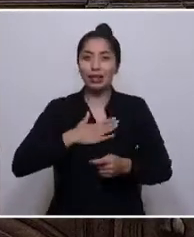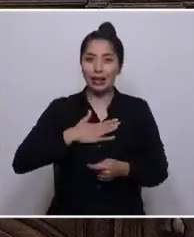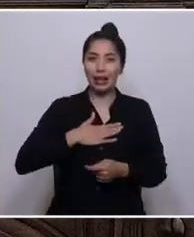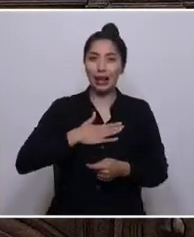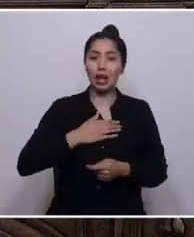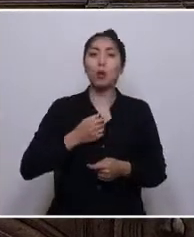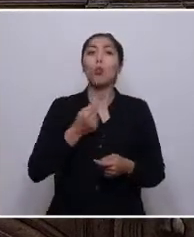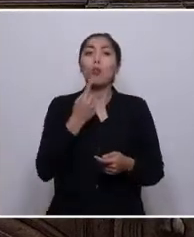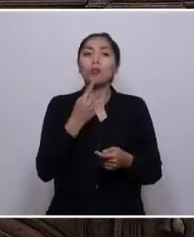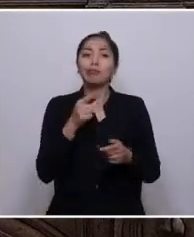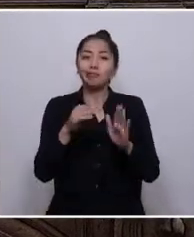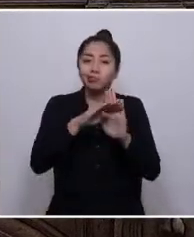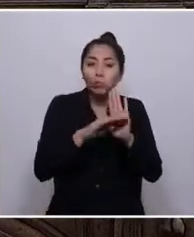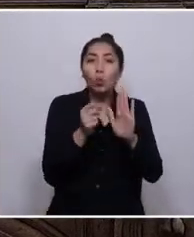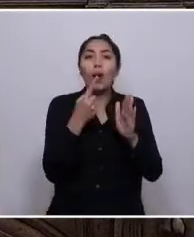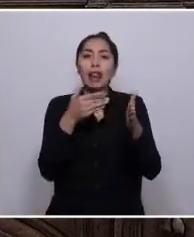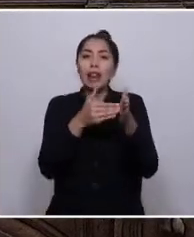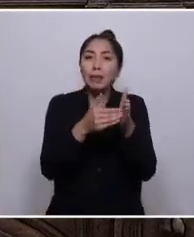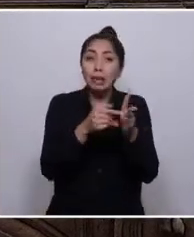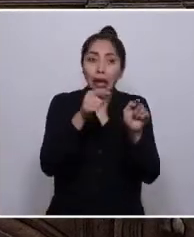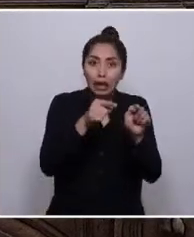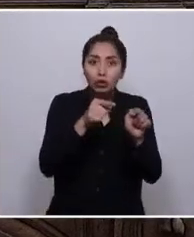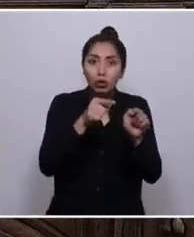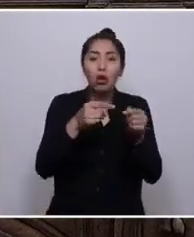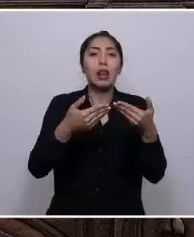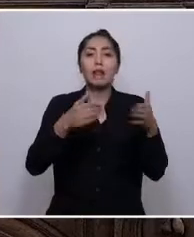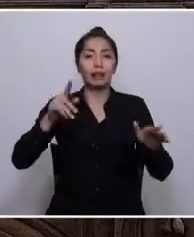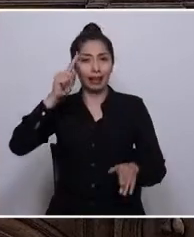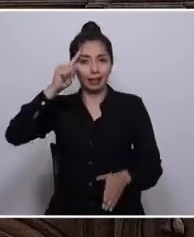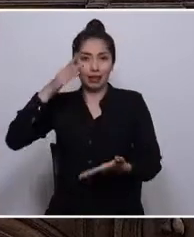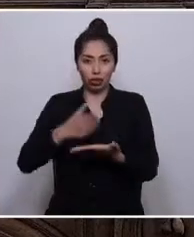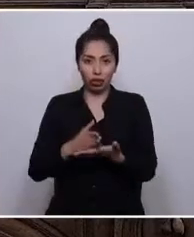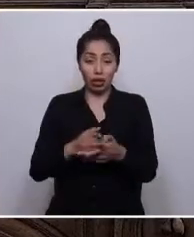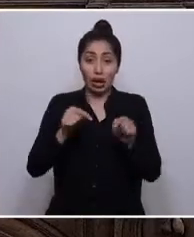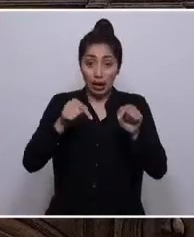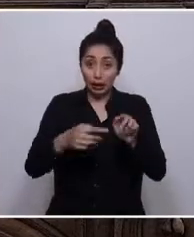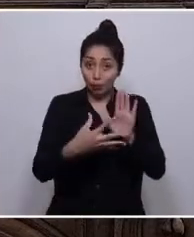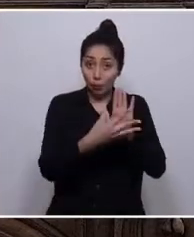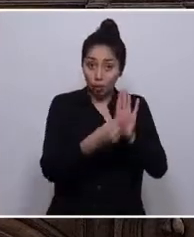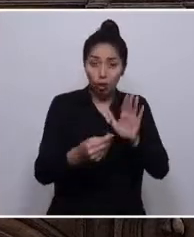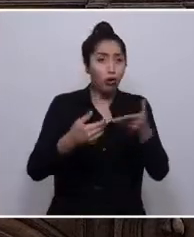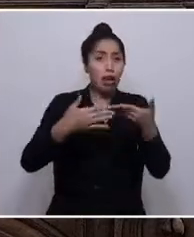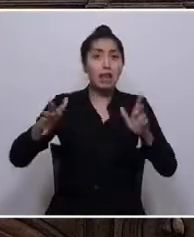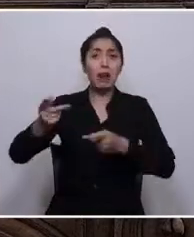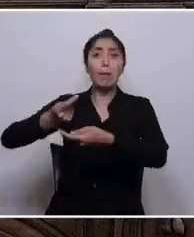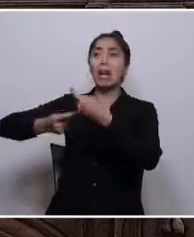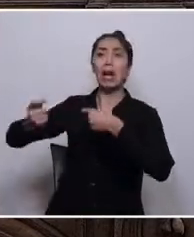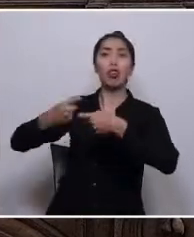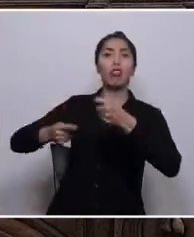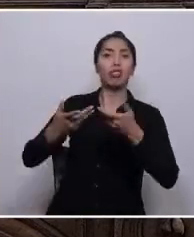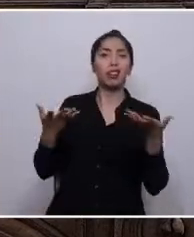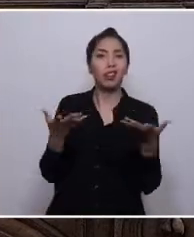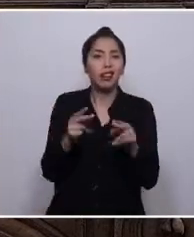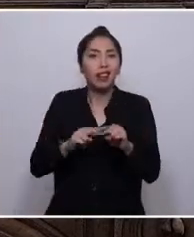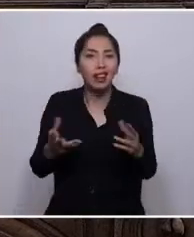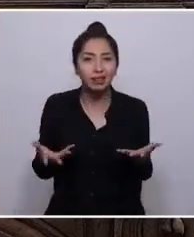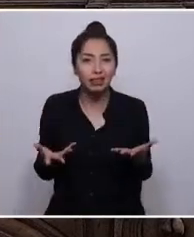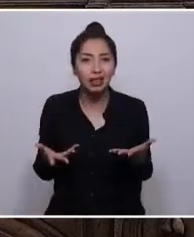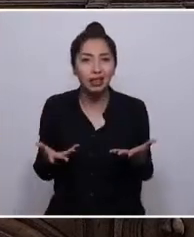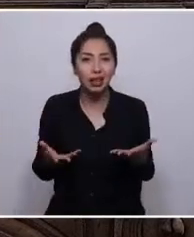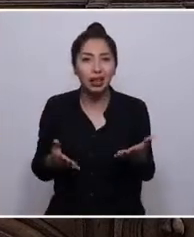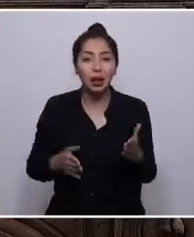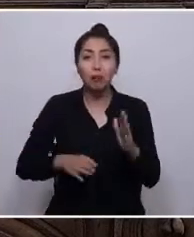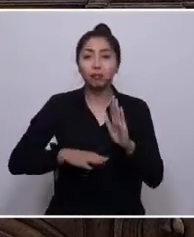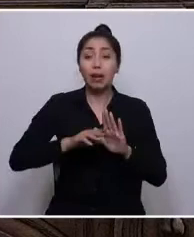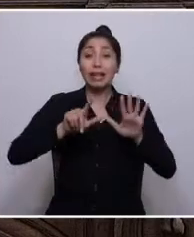Eso es libertad de decisión. Este modelo de libre mercado lo único que ha conseguido ha sido el acaparamiento de